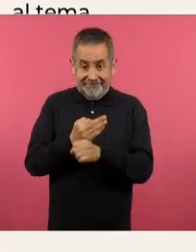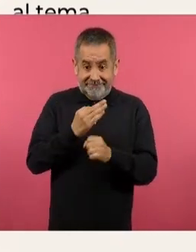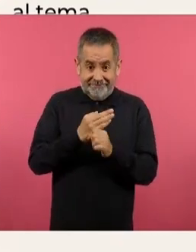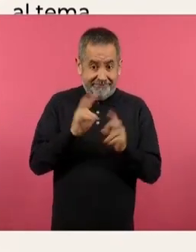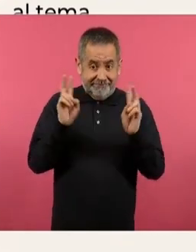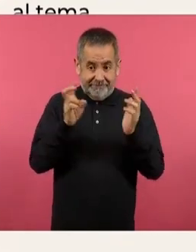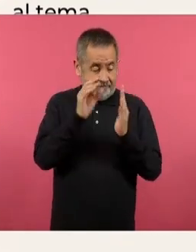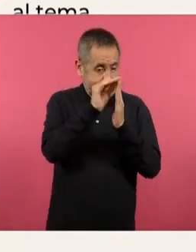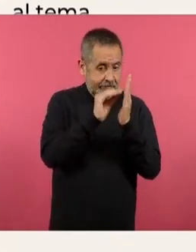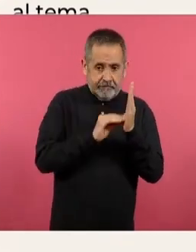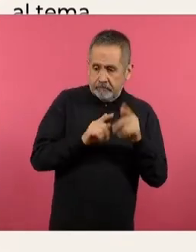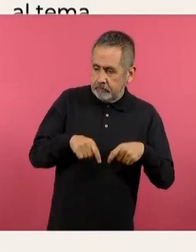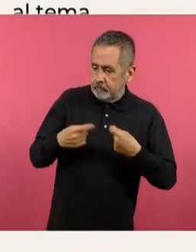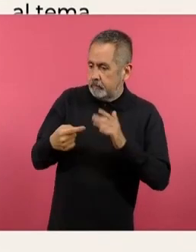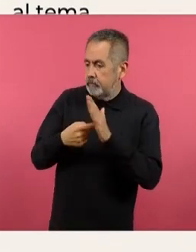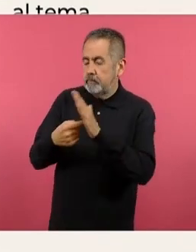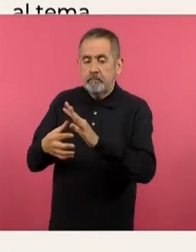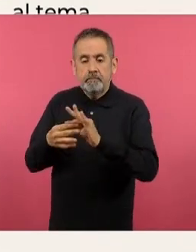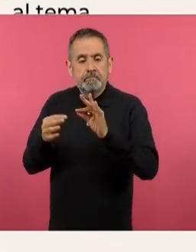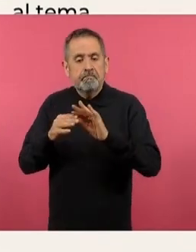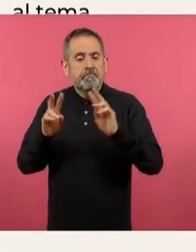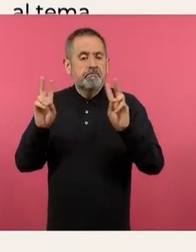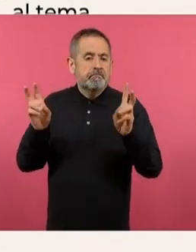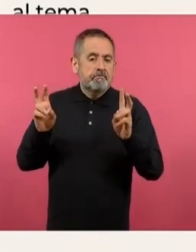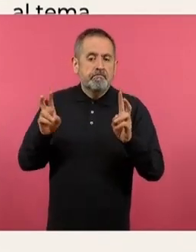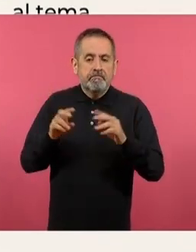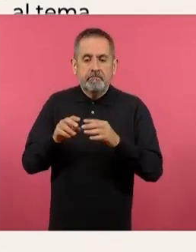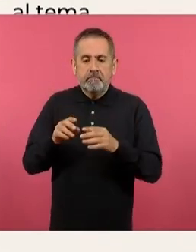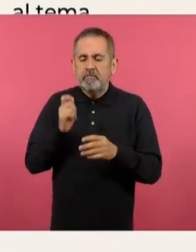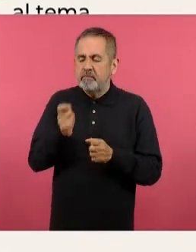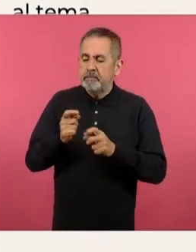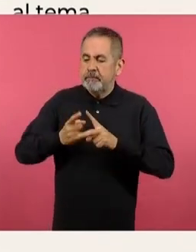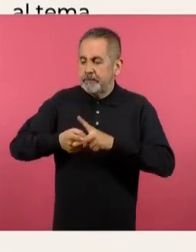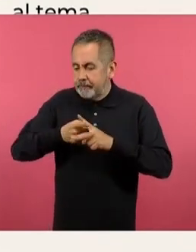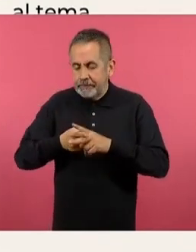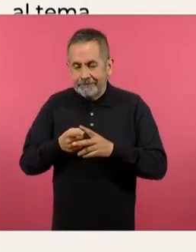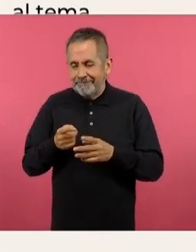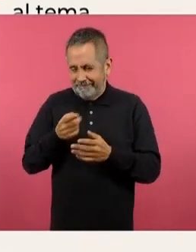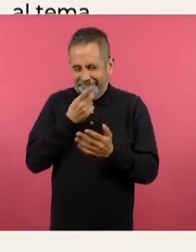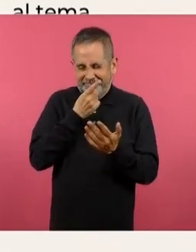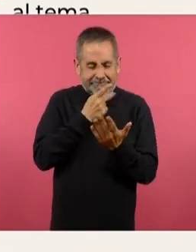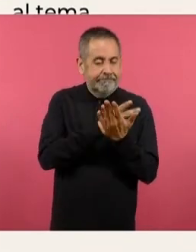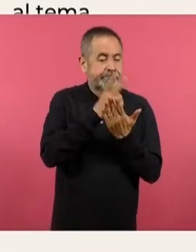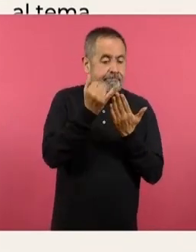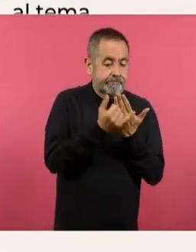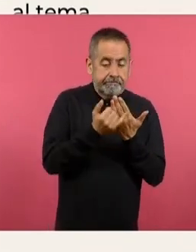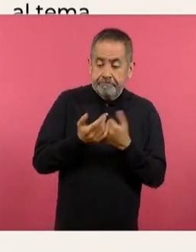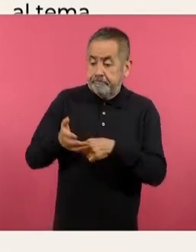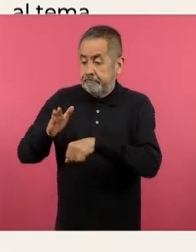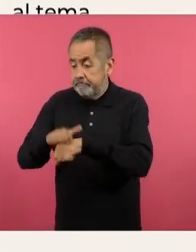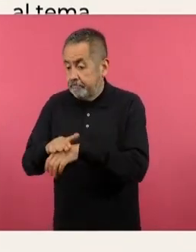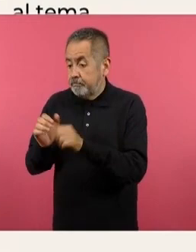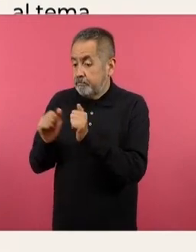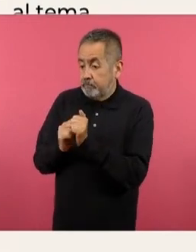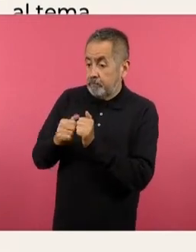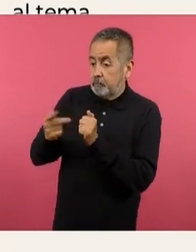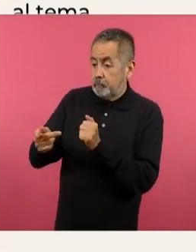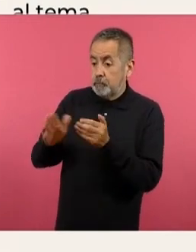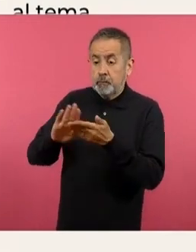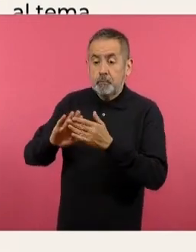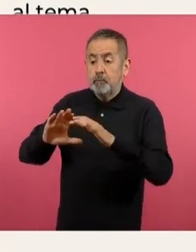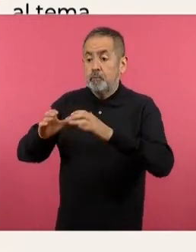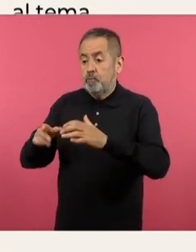del tema, iniciamos con los ejes de simetría. Te dice, en este proyecto, por indacación, en compañía de tu comunidad,